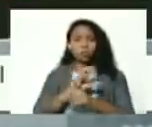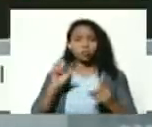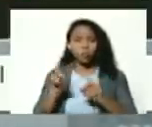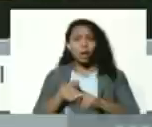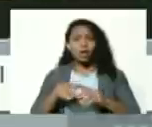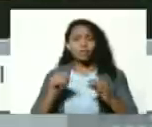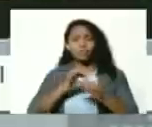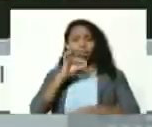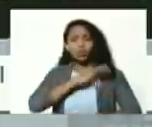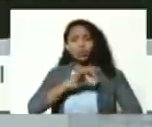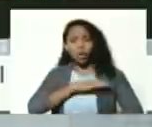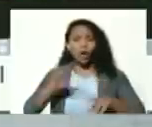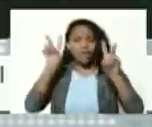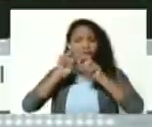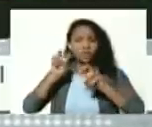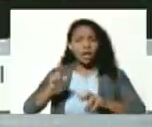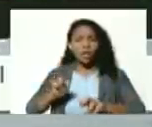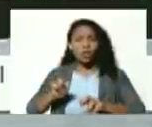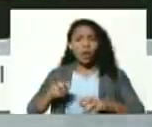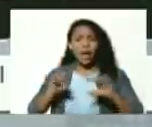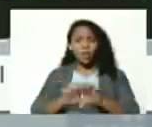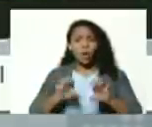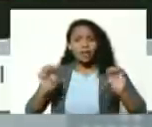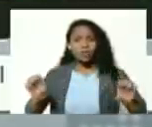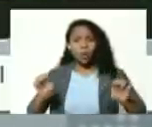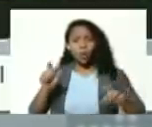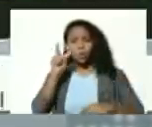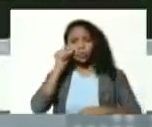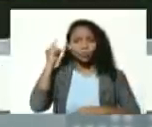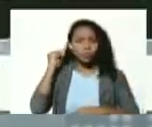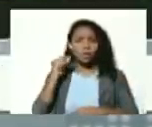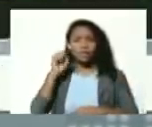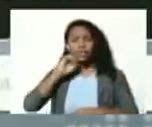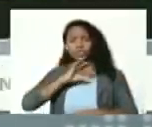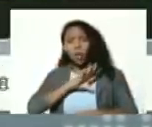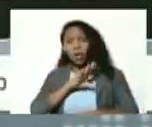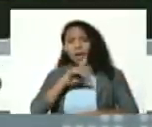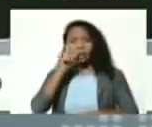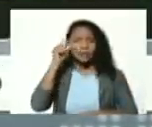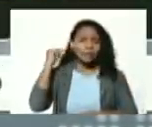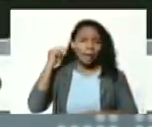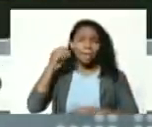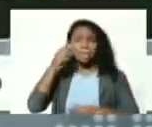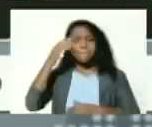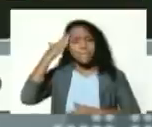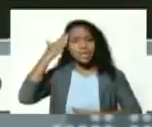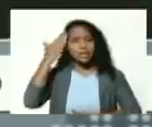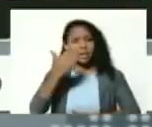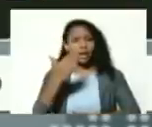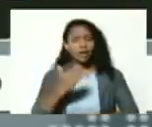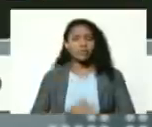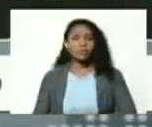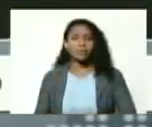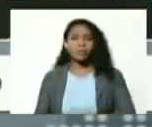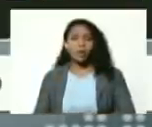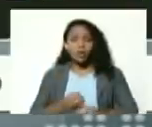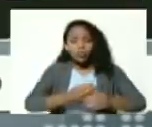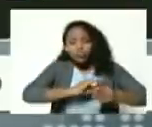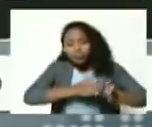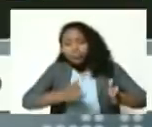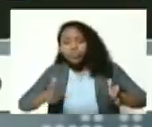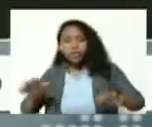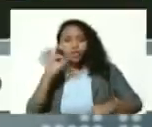investigadores educadores educadoras historiadores historiadoras militares organizaciones